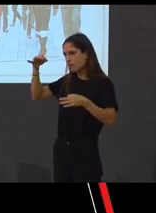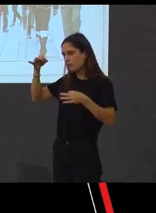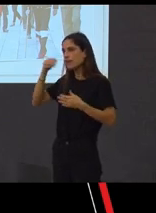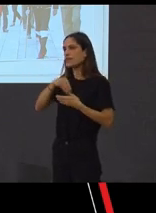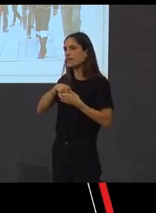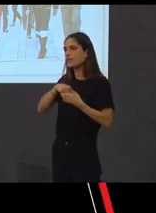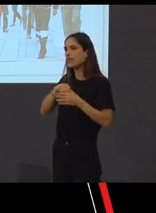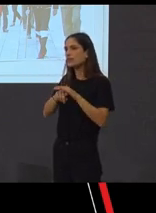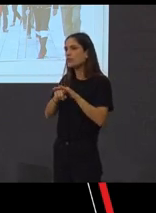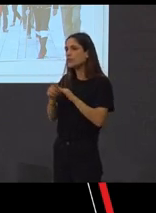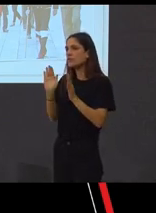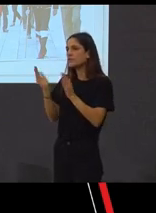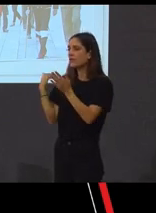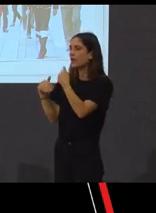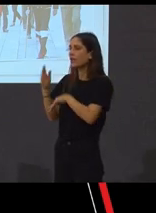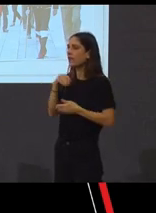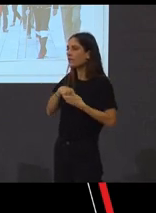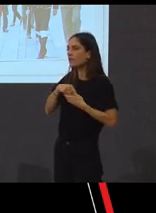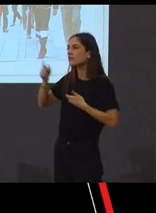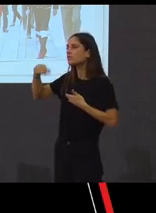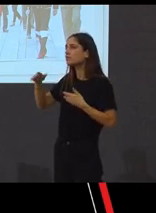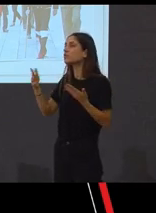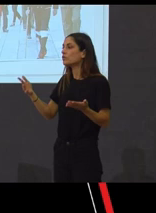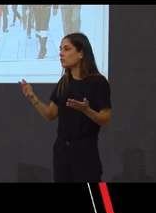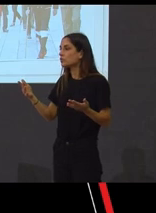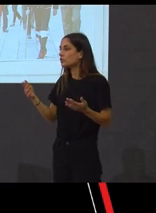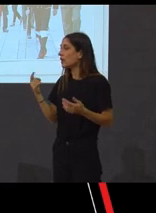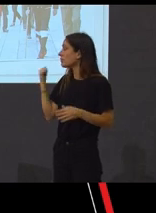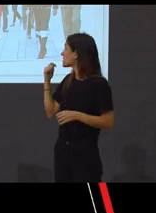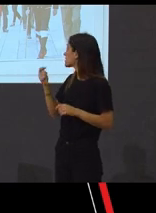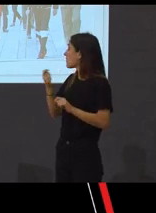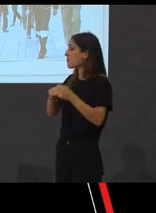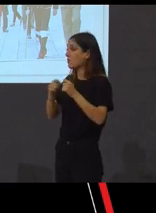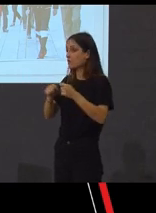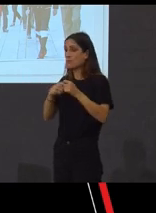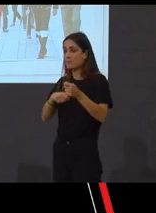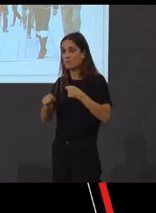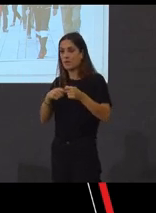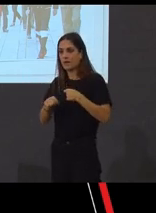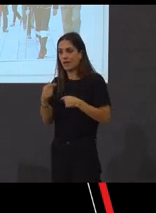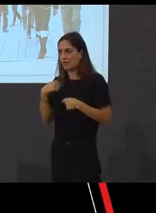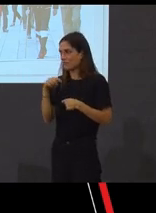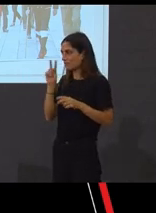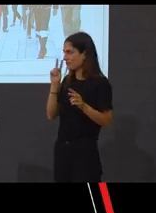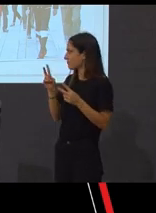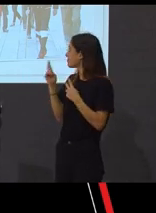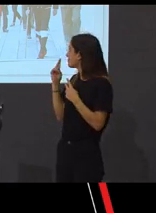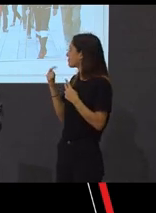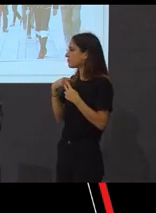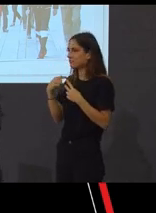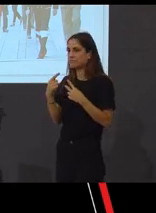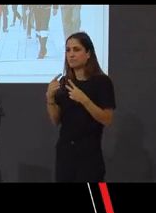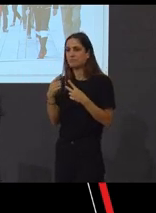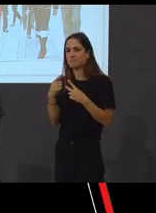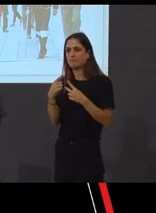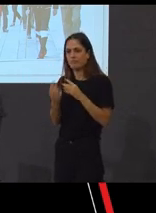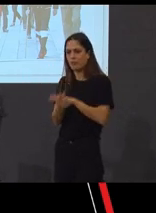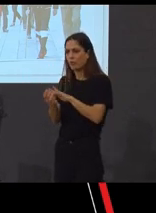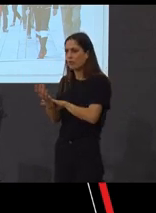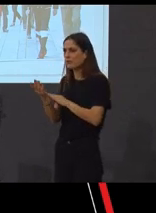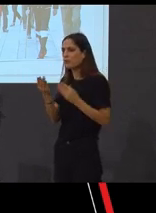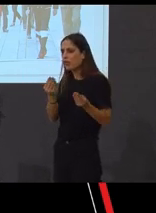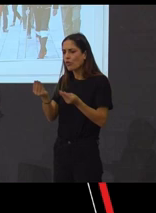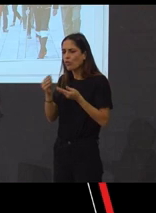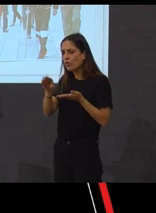La galiciana é un mercado gastrogalaico, eu atopo a mi documentación todos os días por todas partes. mercado gastrogalaico,